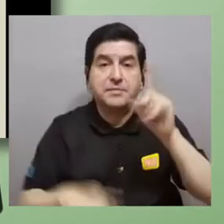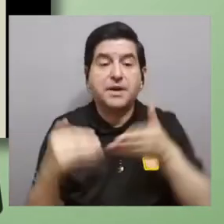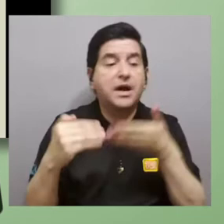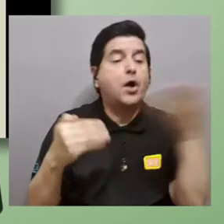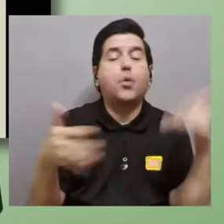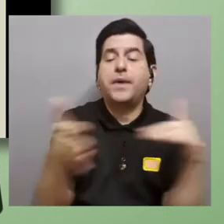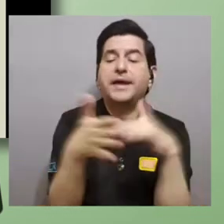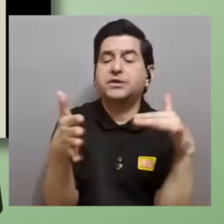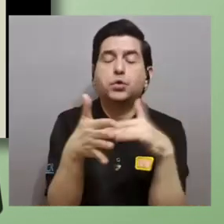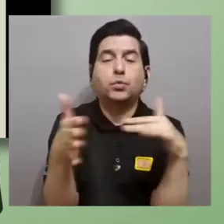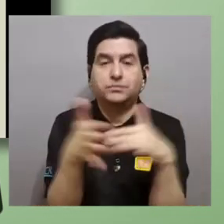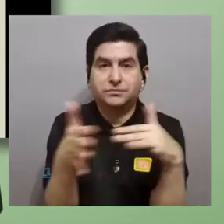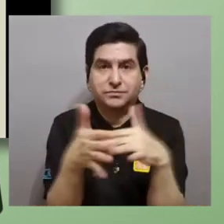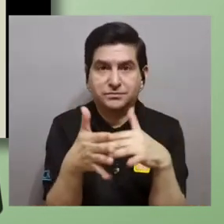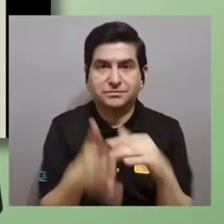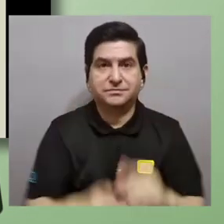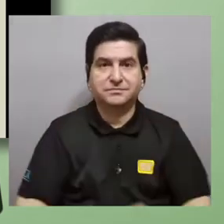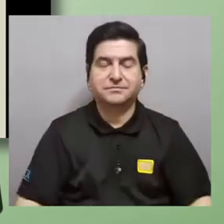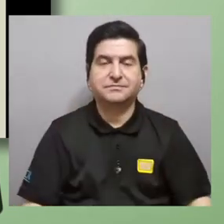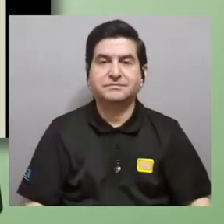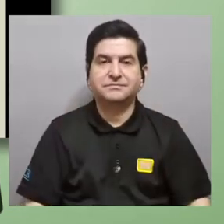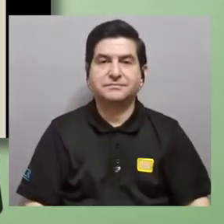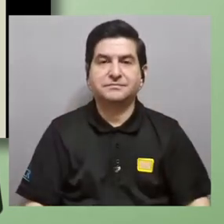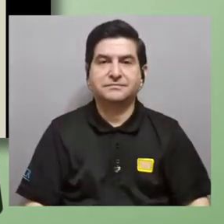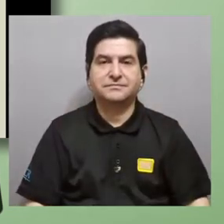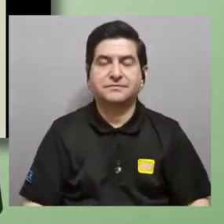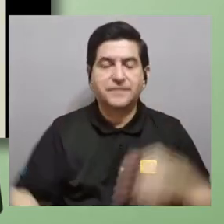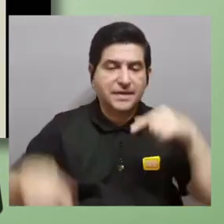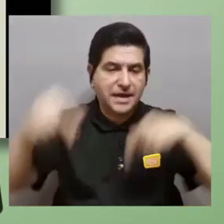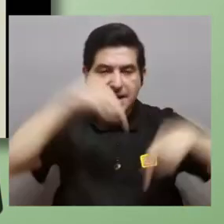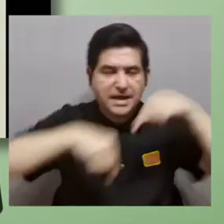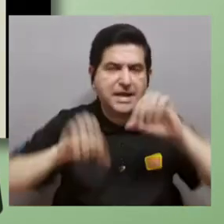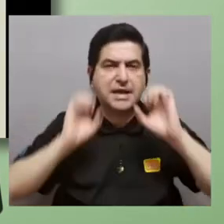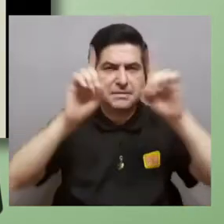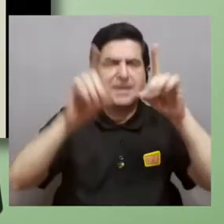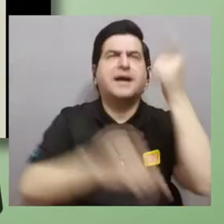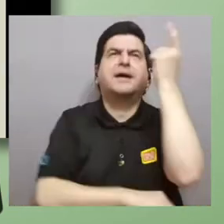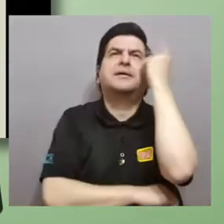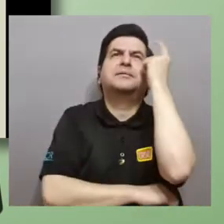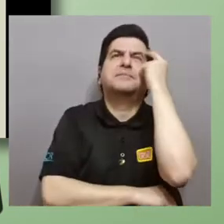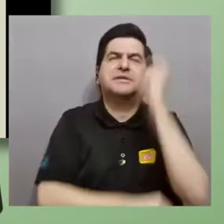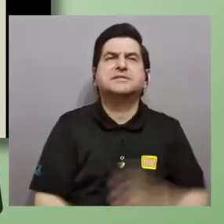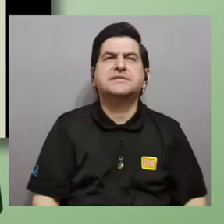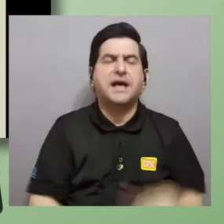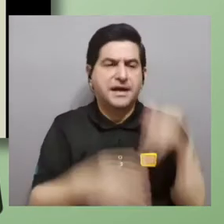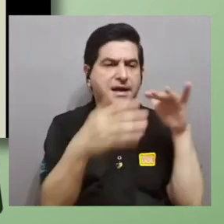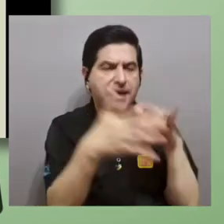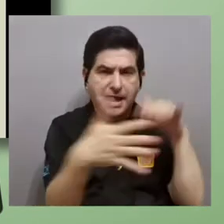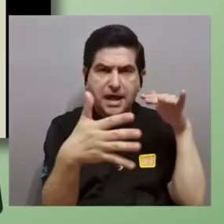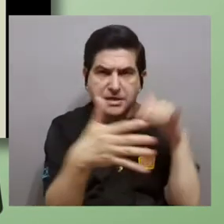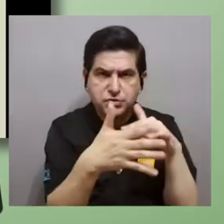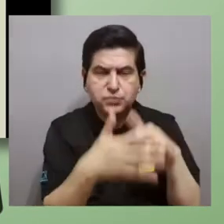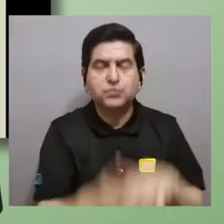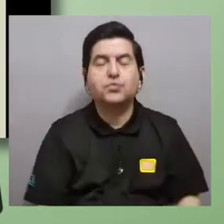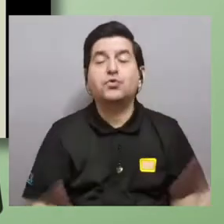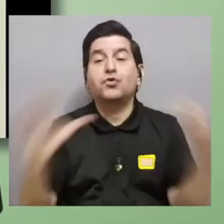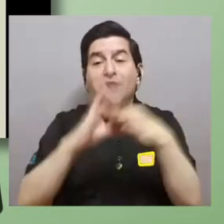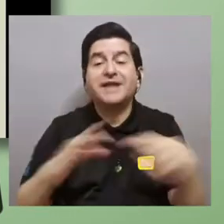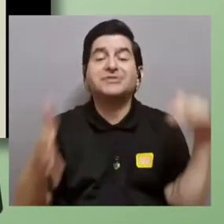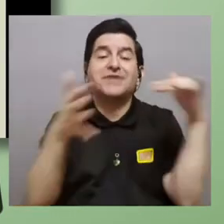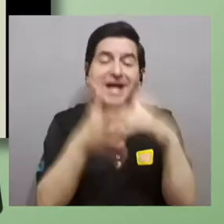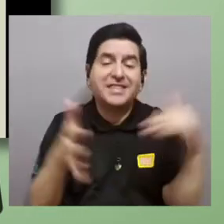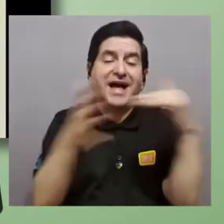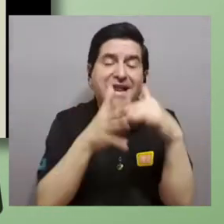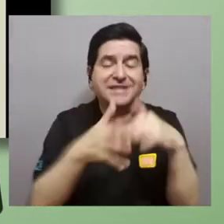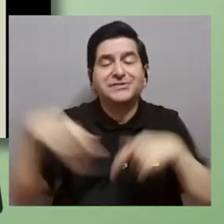como objeto de estudio entonces la química educacional la podemos pensar como el estudio del estudio